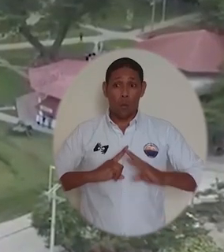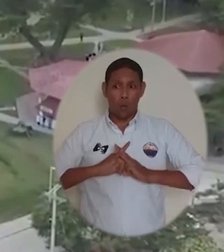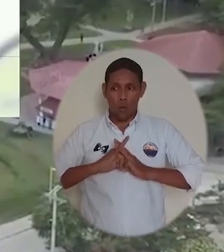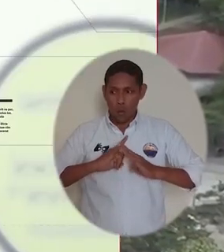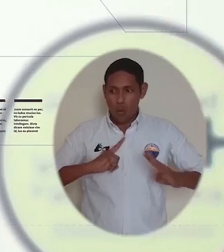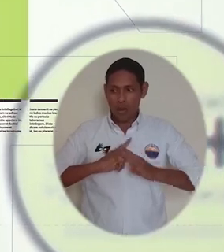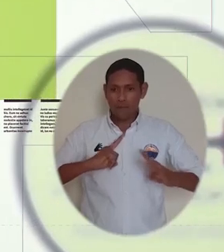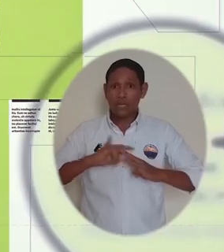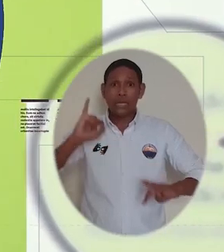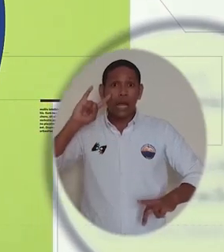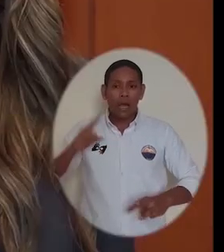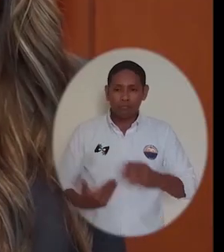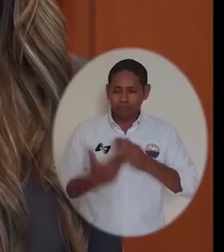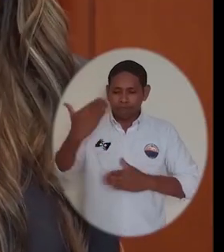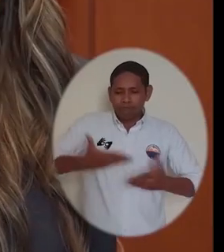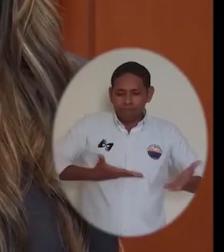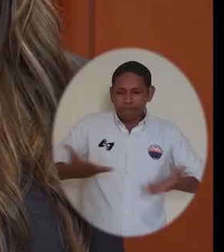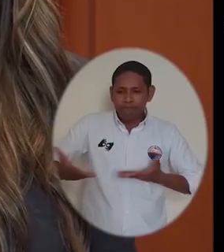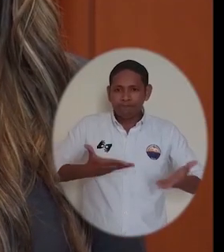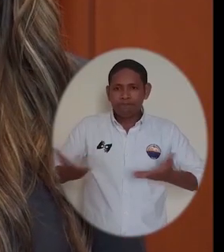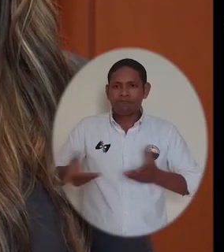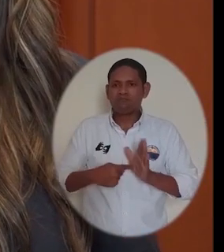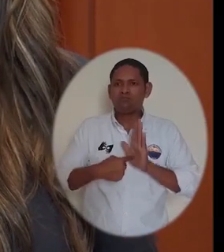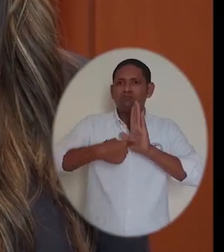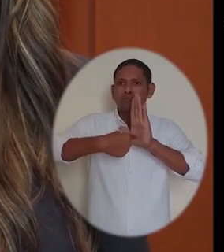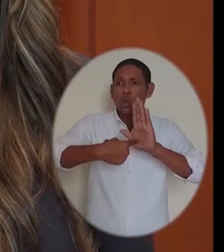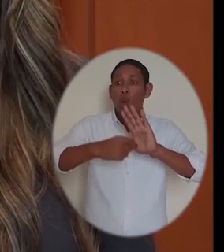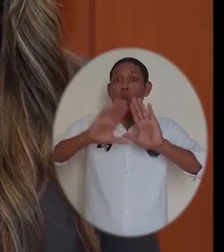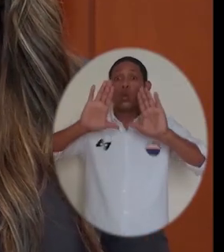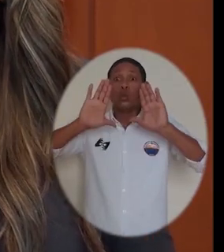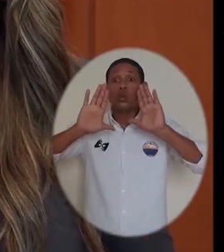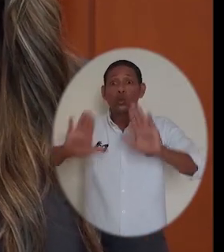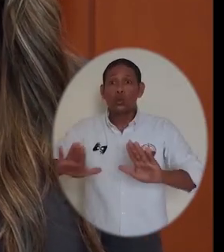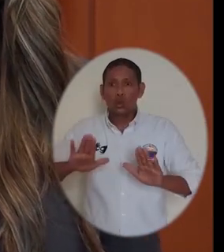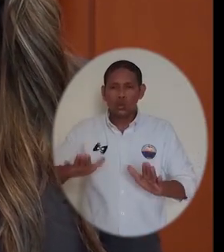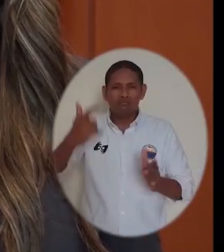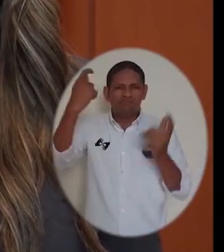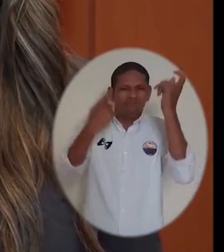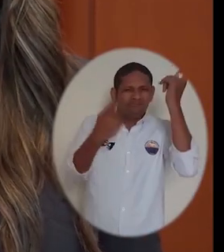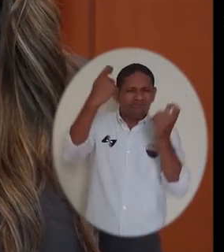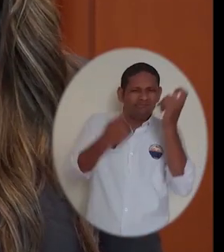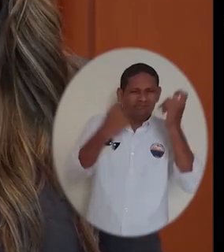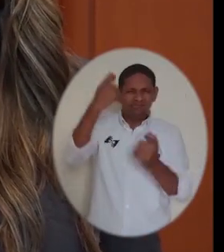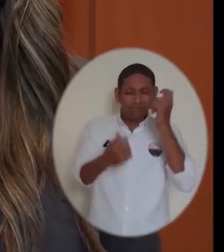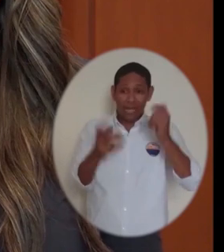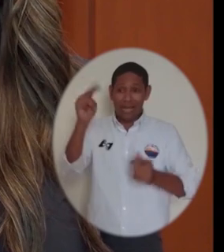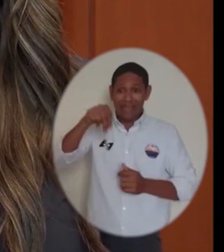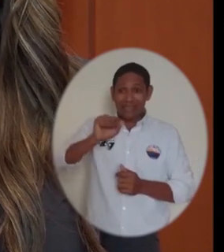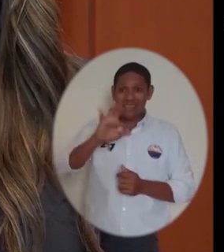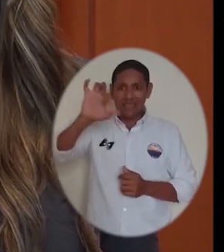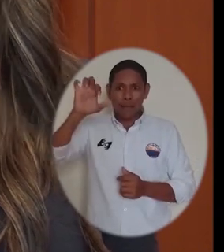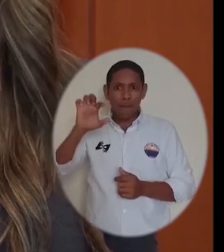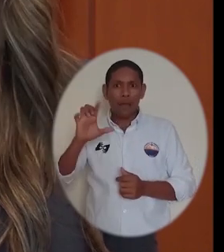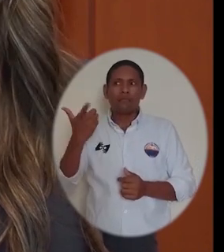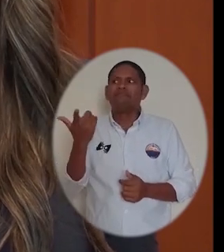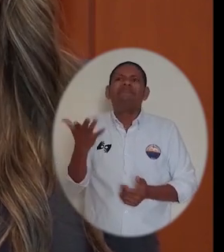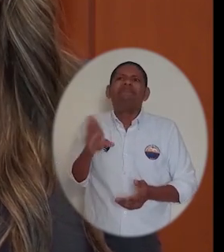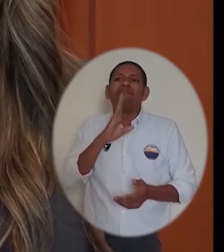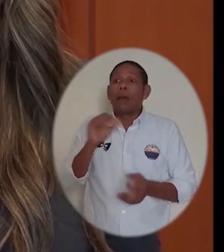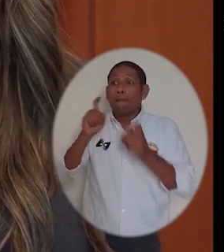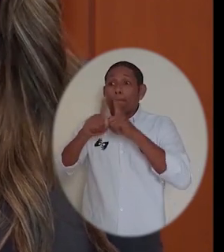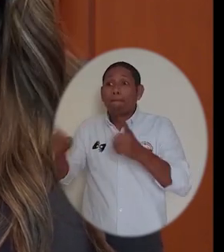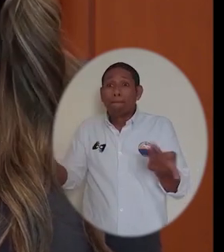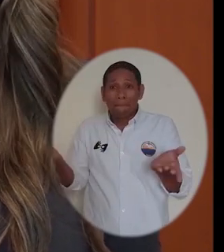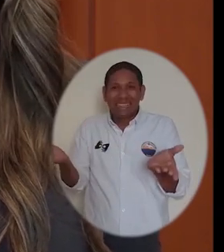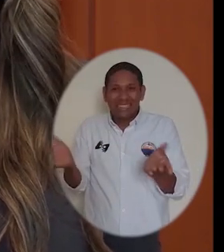mater. La Universidad del Magdalena ha puesto en marcha el consultorio empresarial y contable NAF una iniciativa